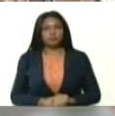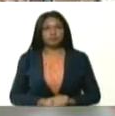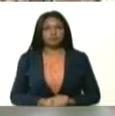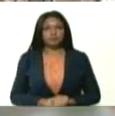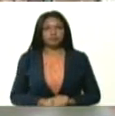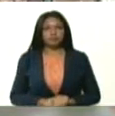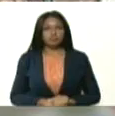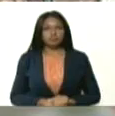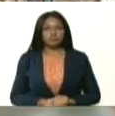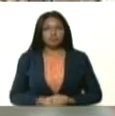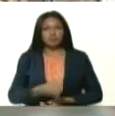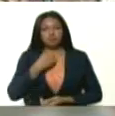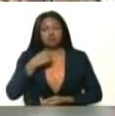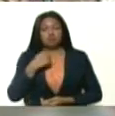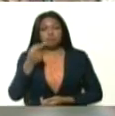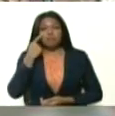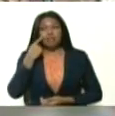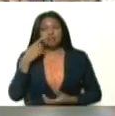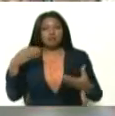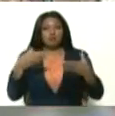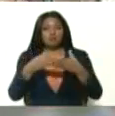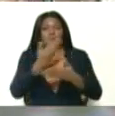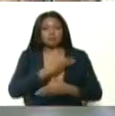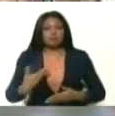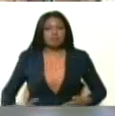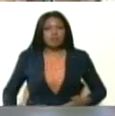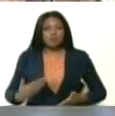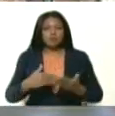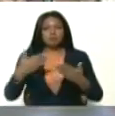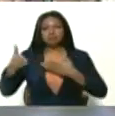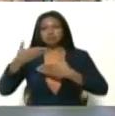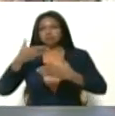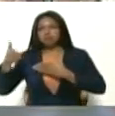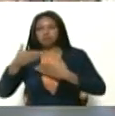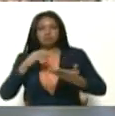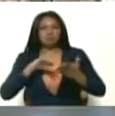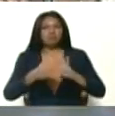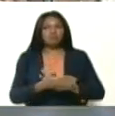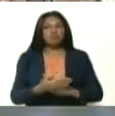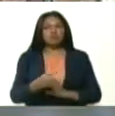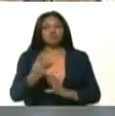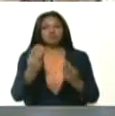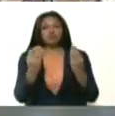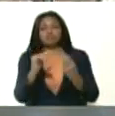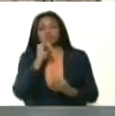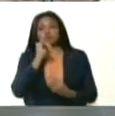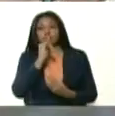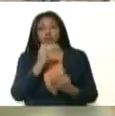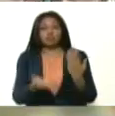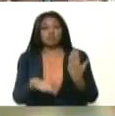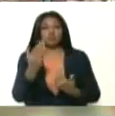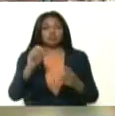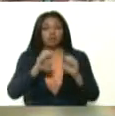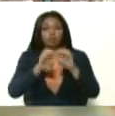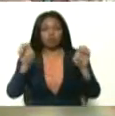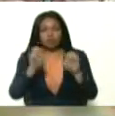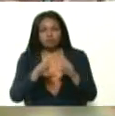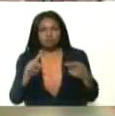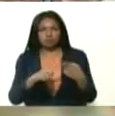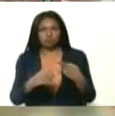Bueno, está pendiente de la comisión presidencial. Vamos a interactuar. Tenemos varios anuncios muy importantes sobre educación,